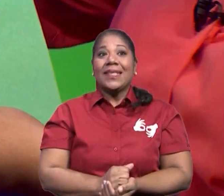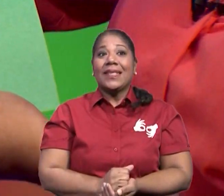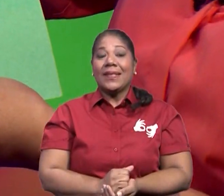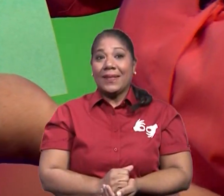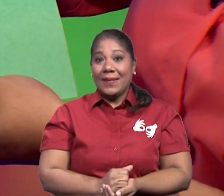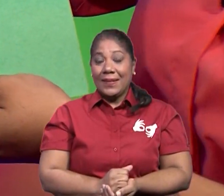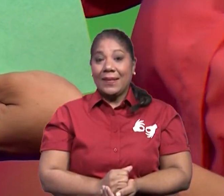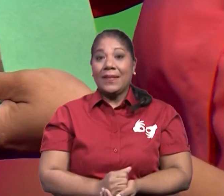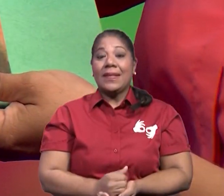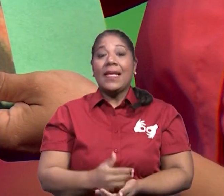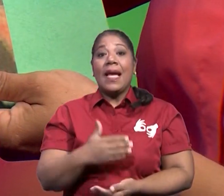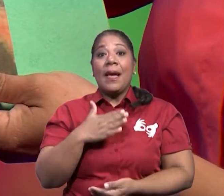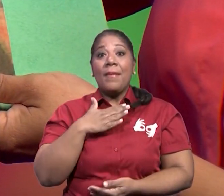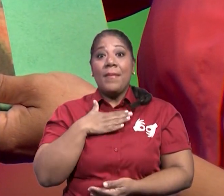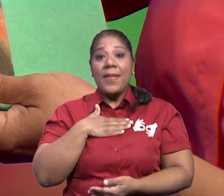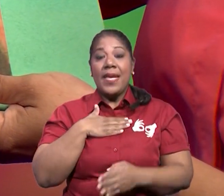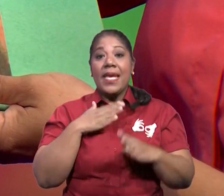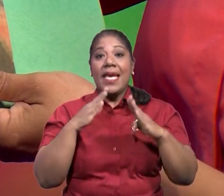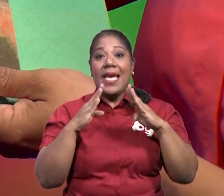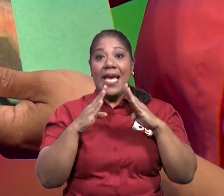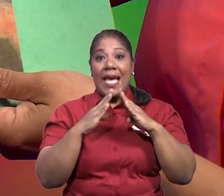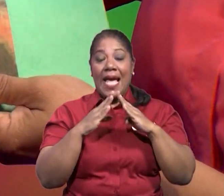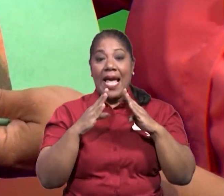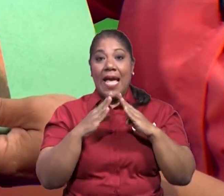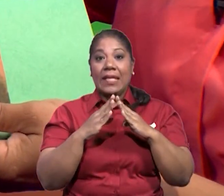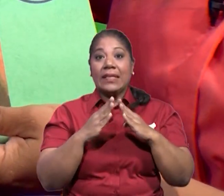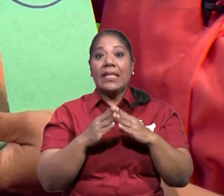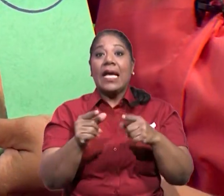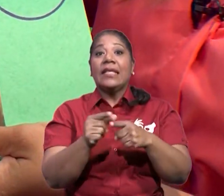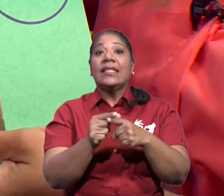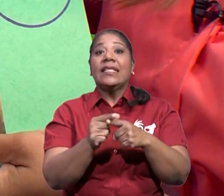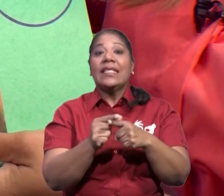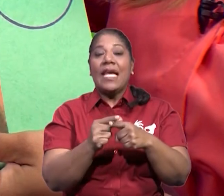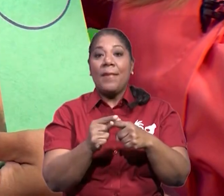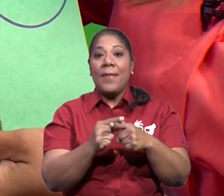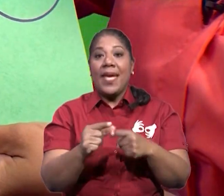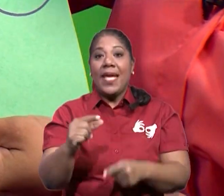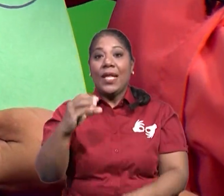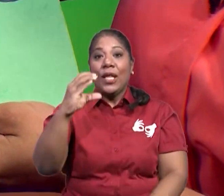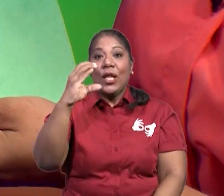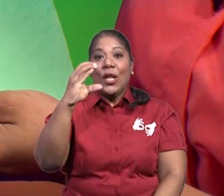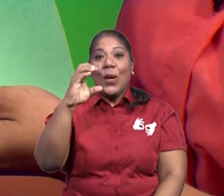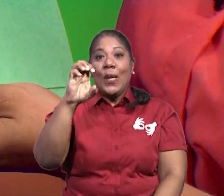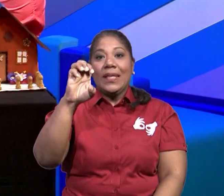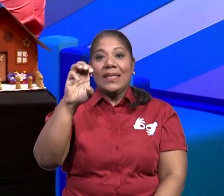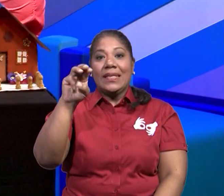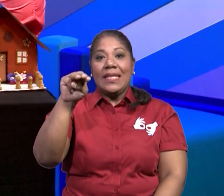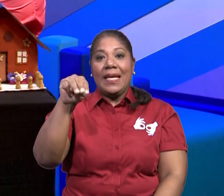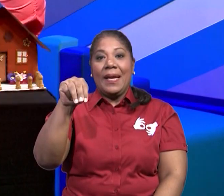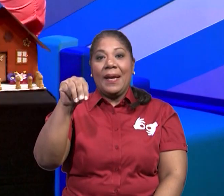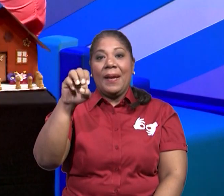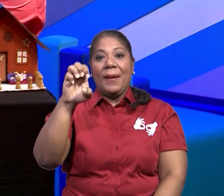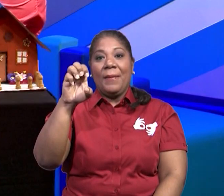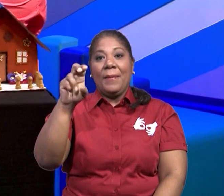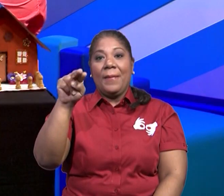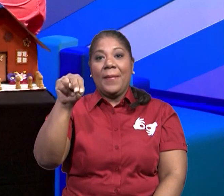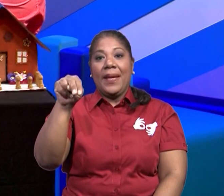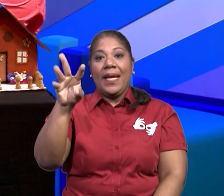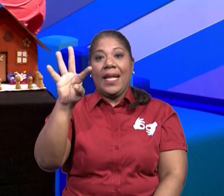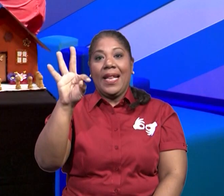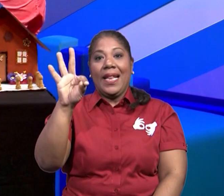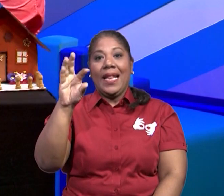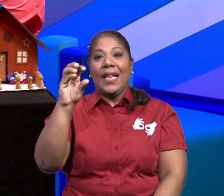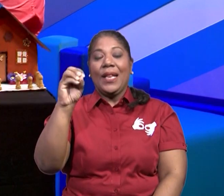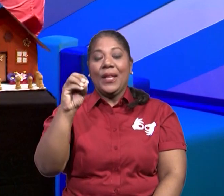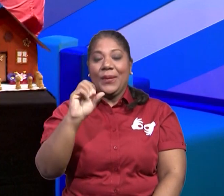oración dice, mi casa es de cemento. Y ahí observamos la casa